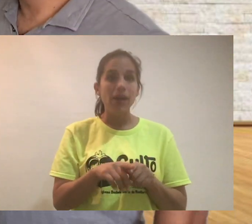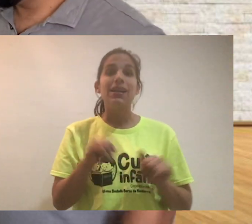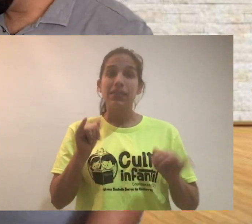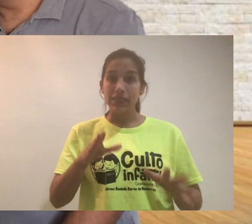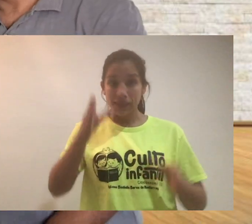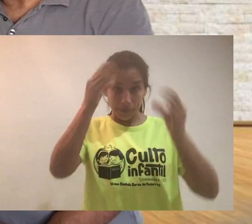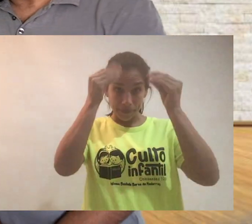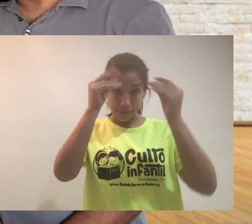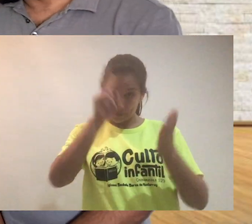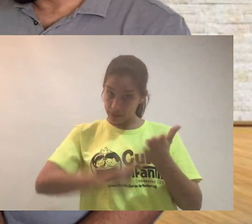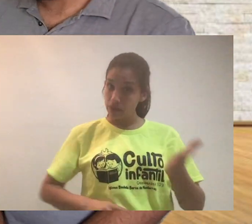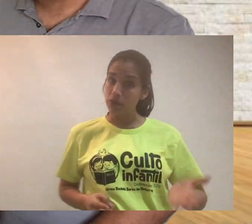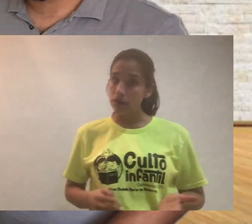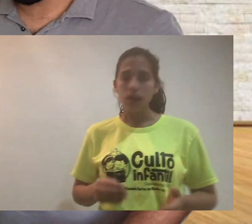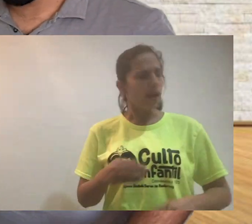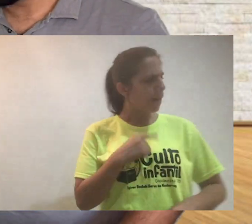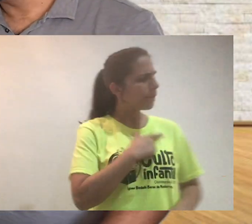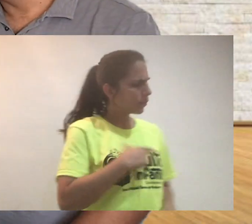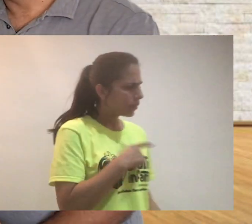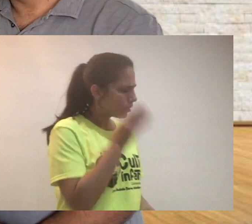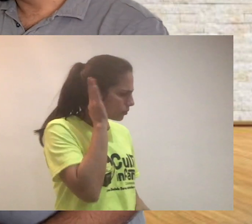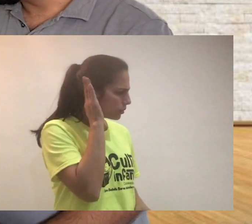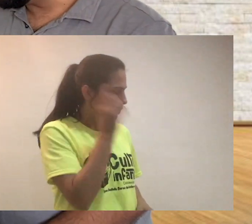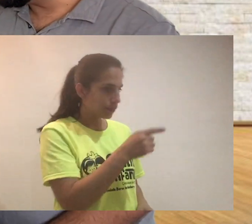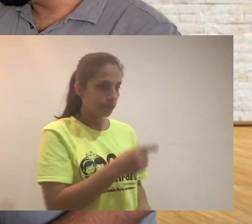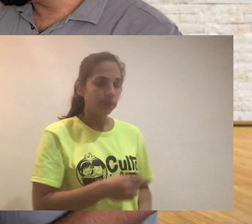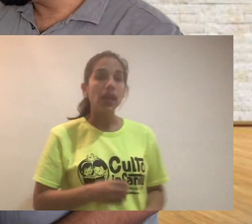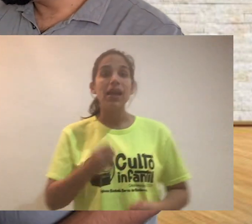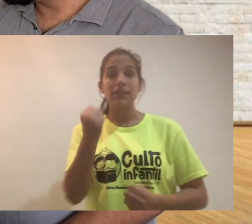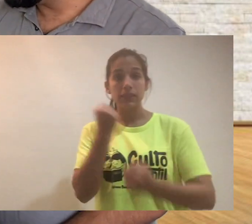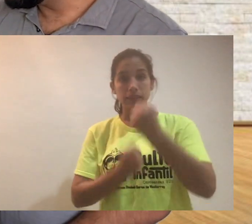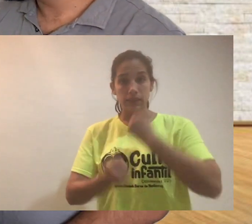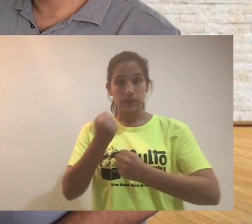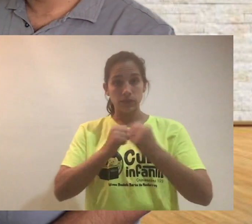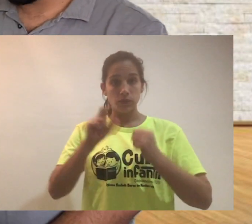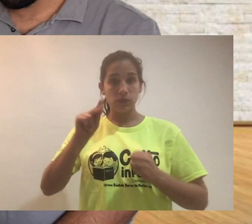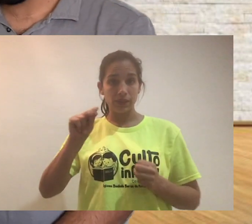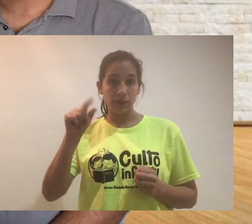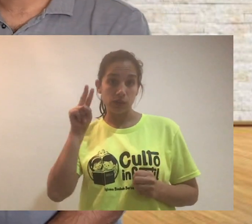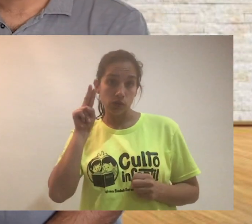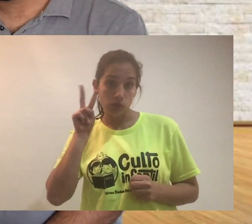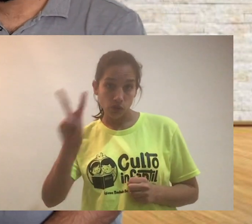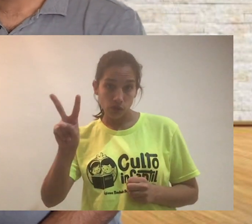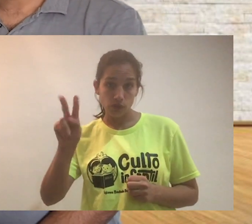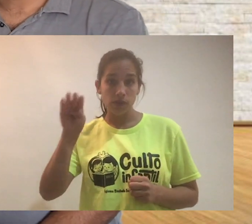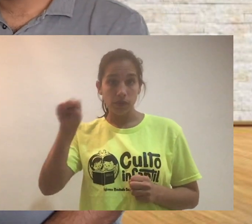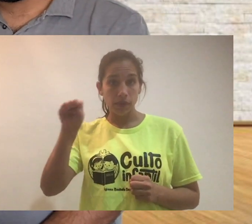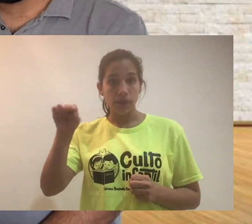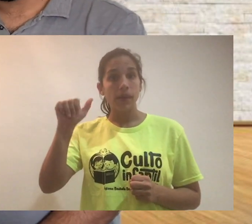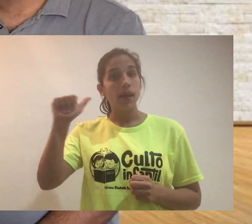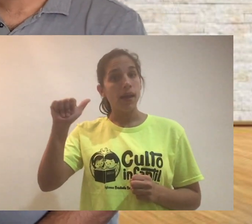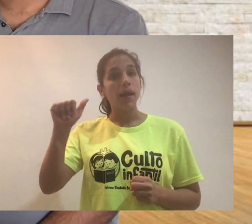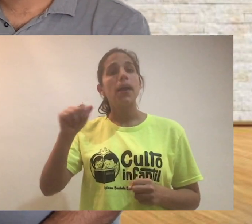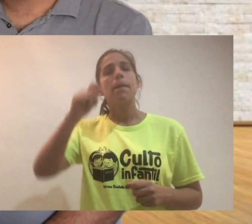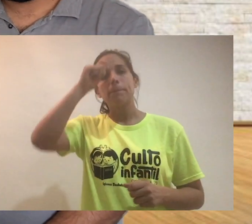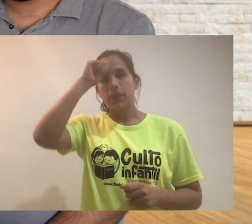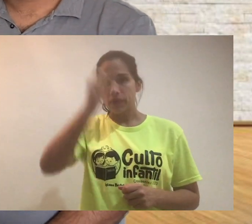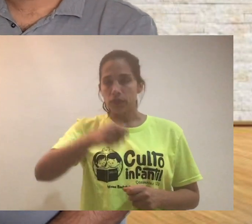ya me aprendí el versículo. Me gustaría mucho escucharte decirlo. Salmo 72, 19a.